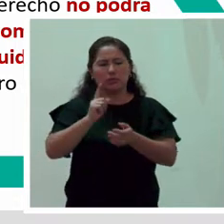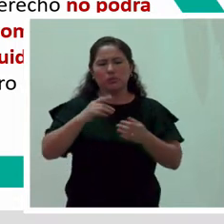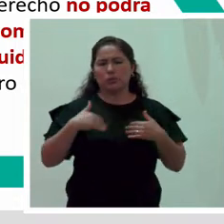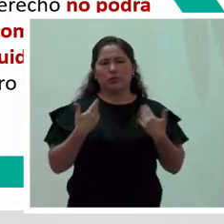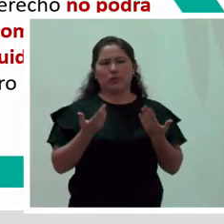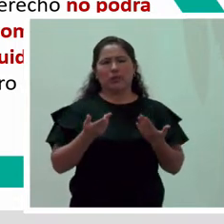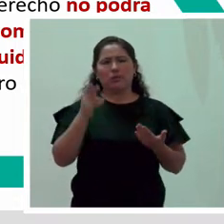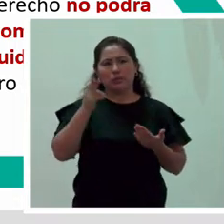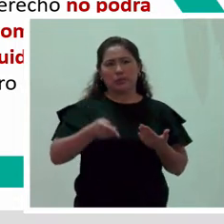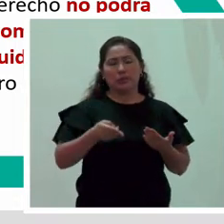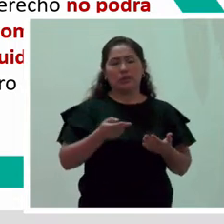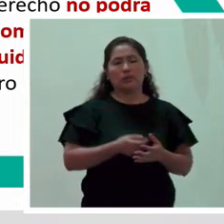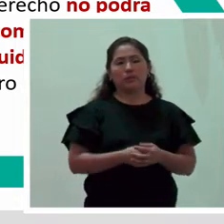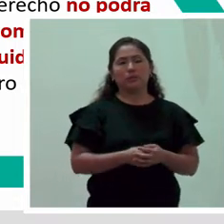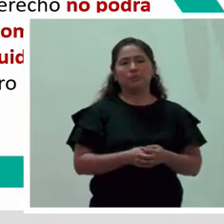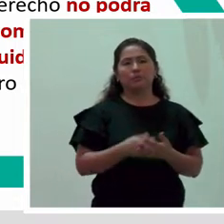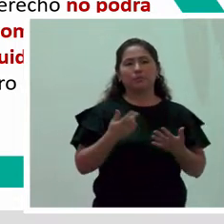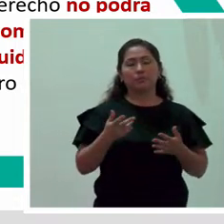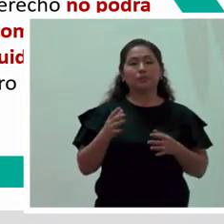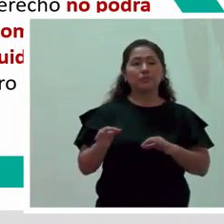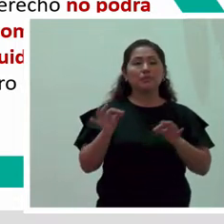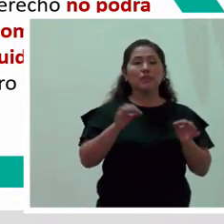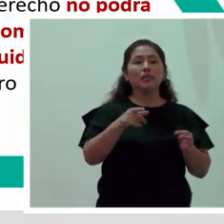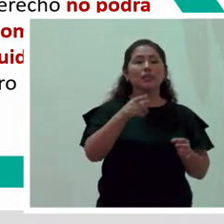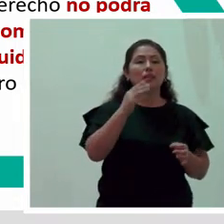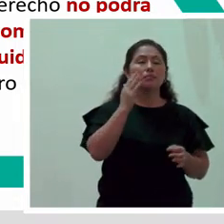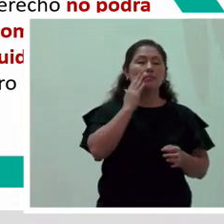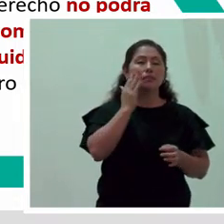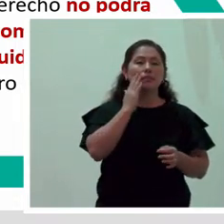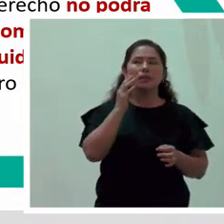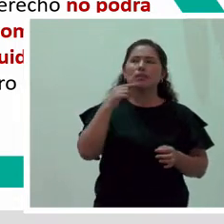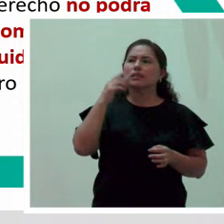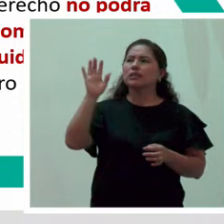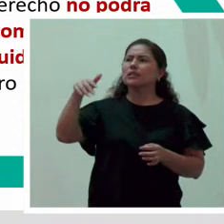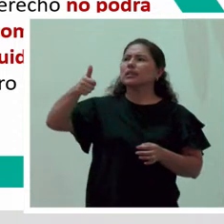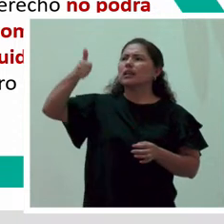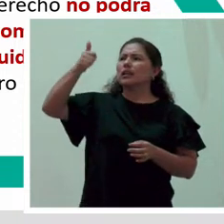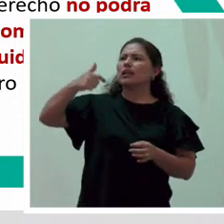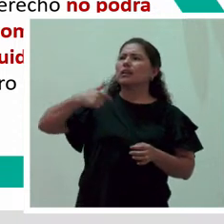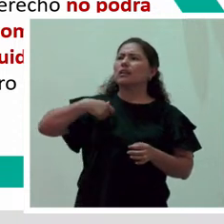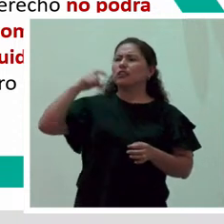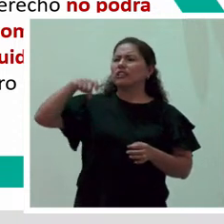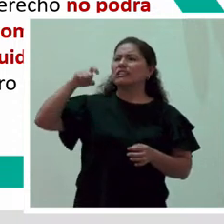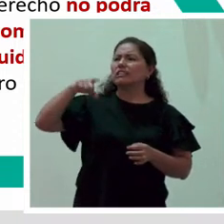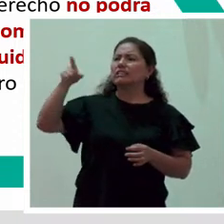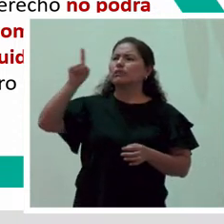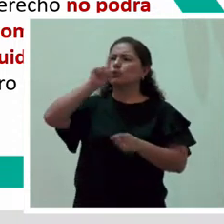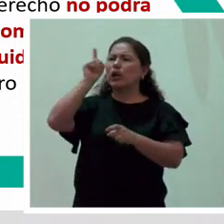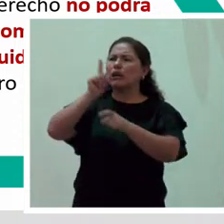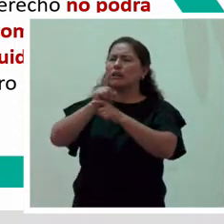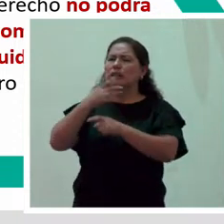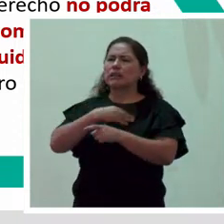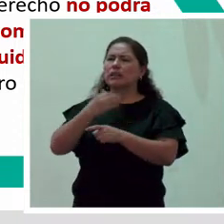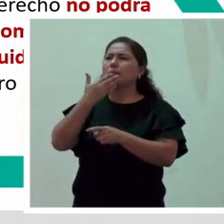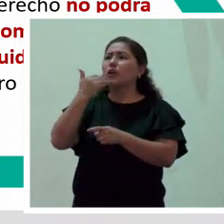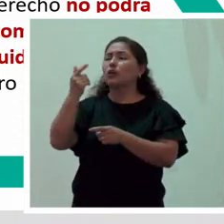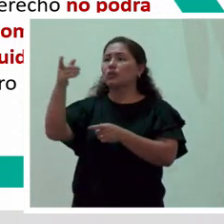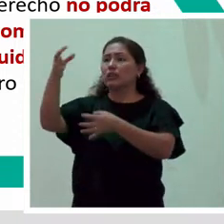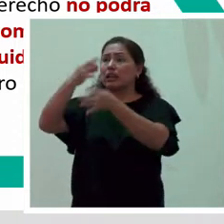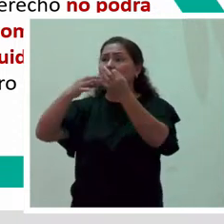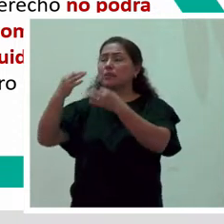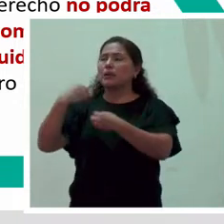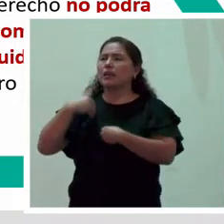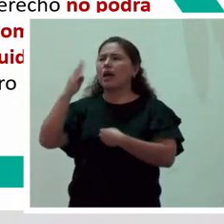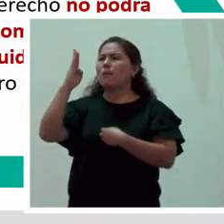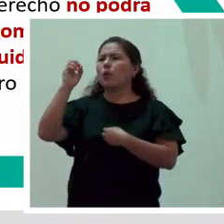imaginemos, la misma madre le dice a su empleador, ¿sabe qué? Yo no necesito esa hora de lactancia. Mejor deme a cambio